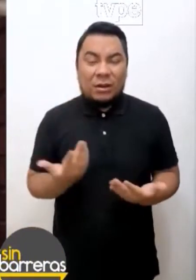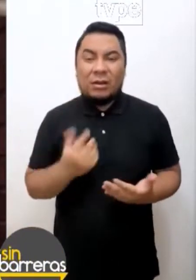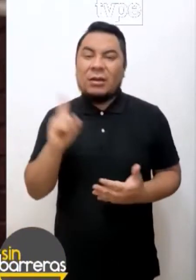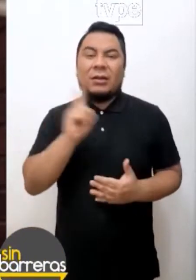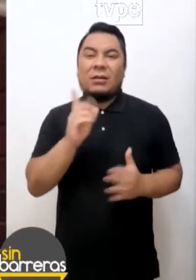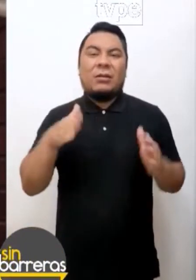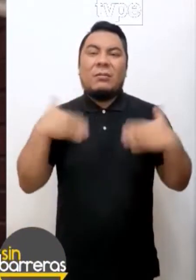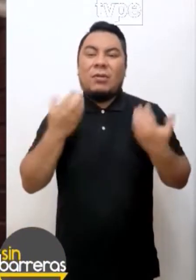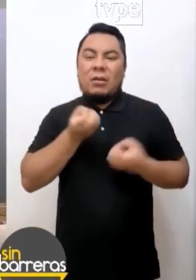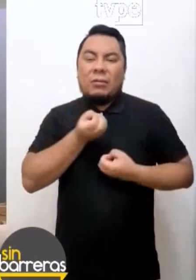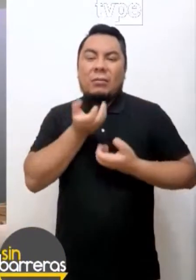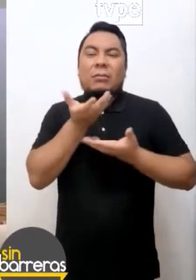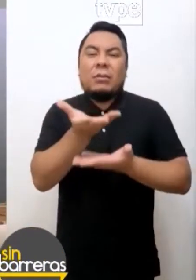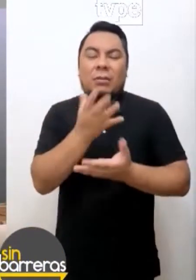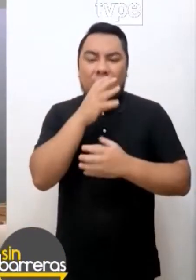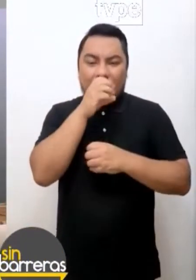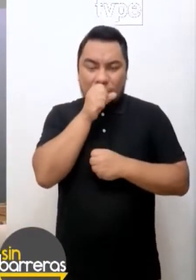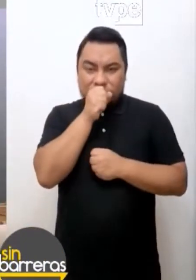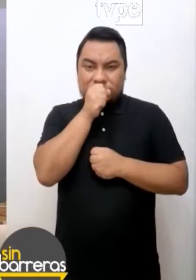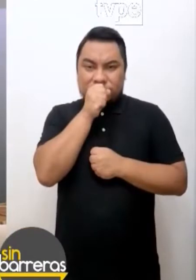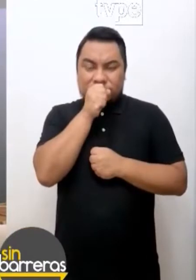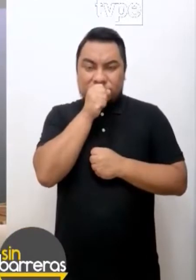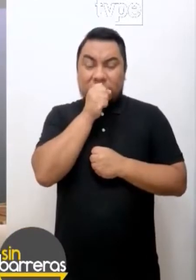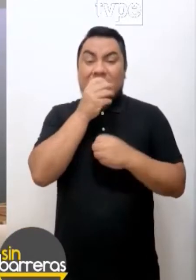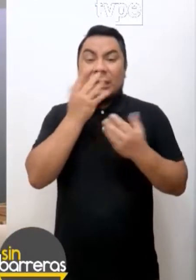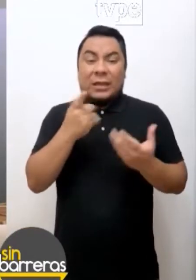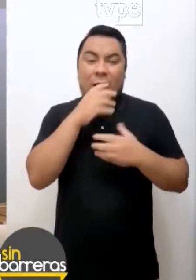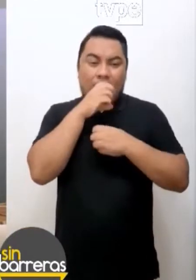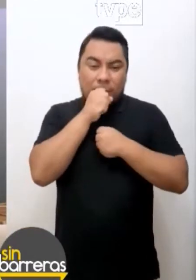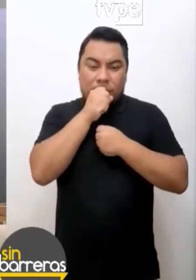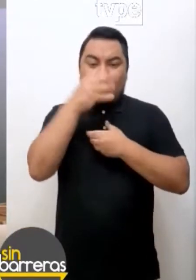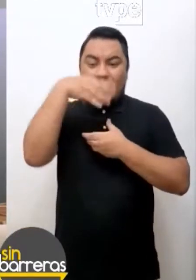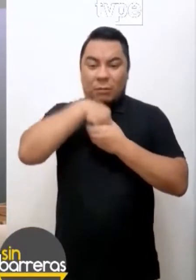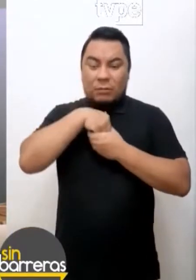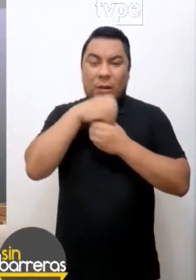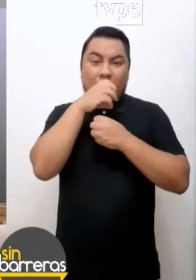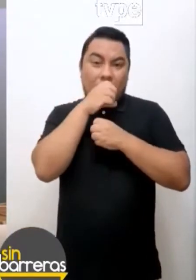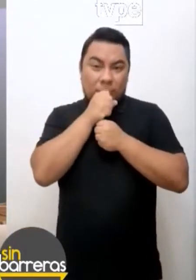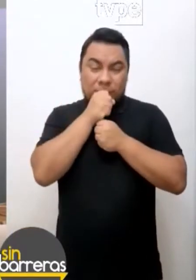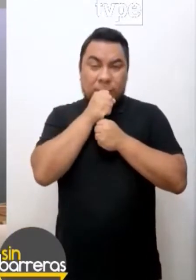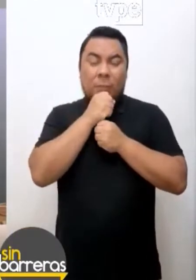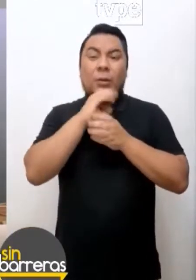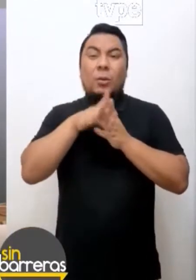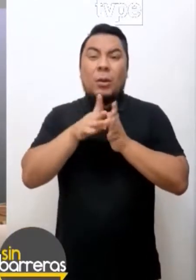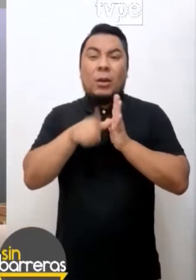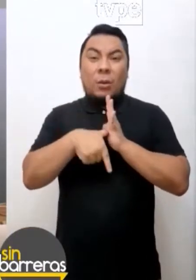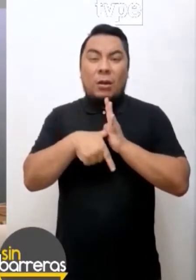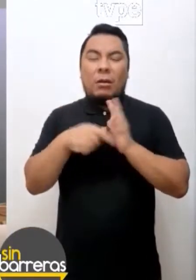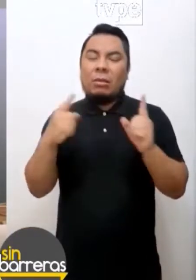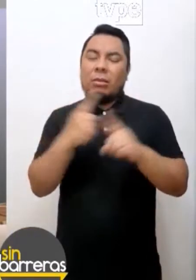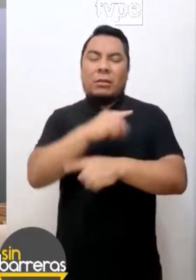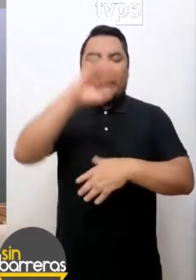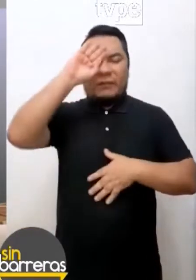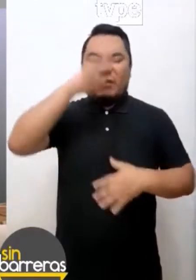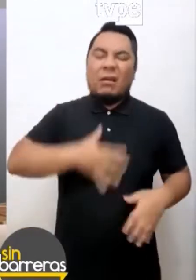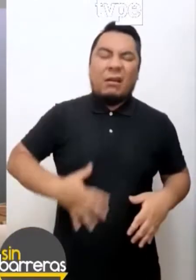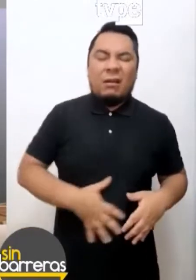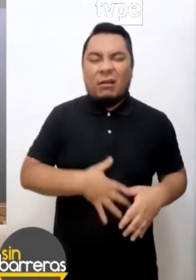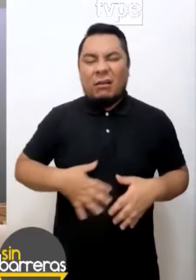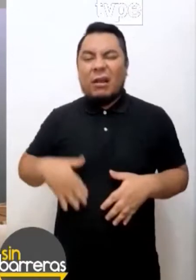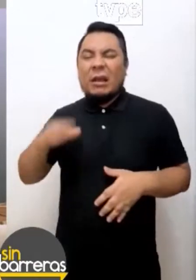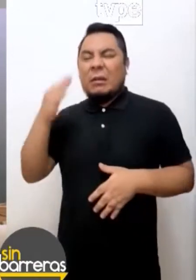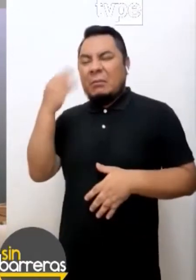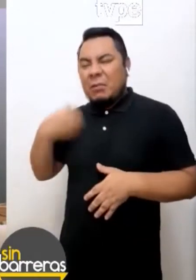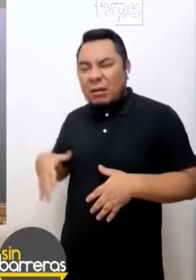no pueden estresarlo. Por lo tanto, ellos siempre manifiestan síntomas psicosomáticos, es decir, dolores estomacales,